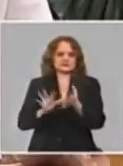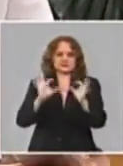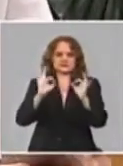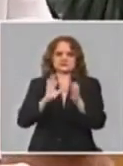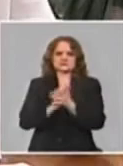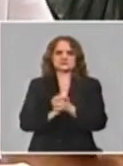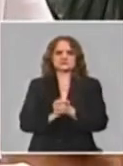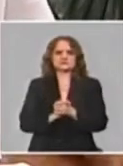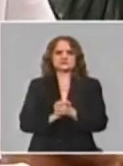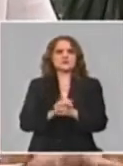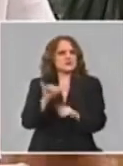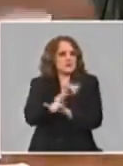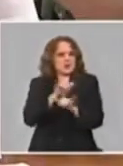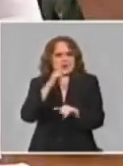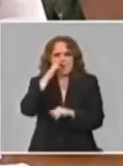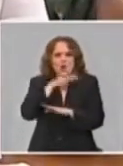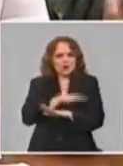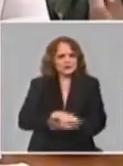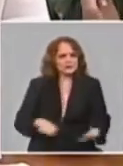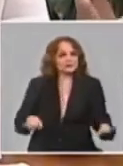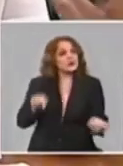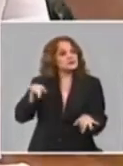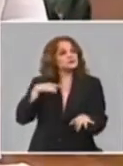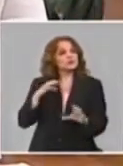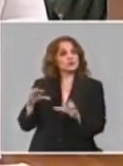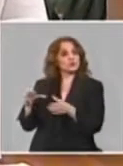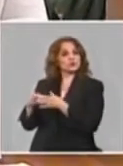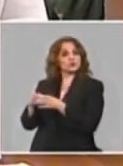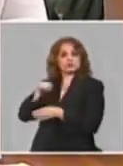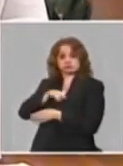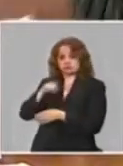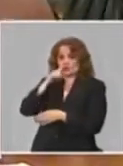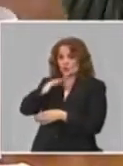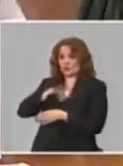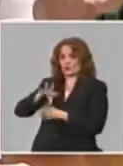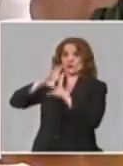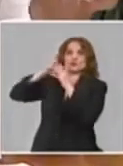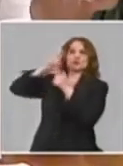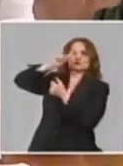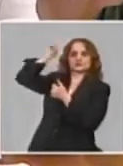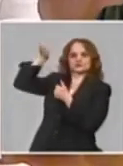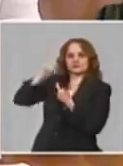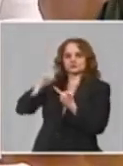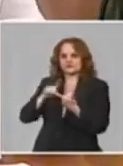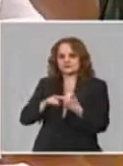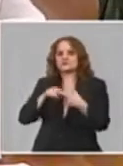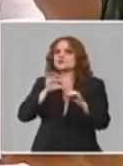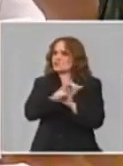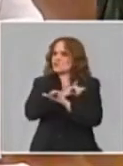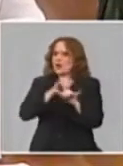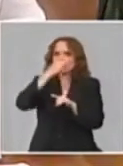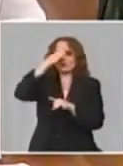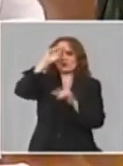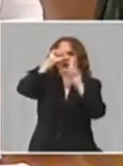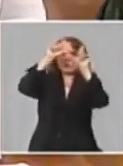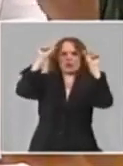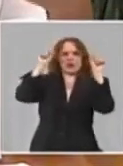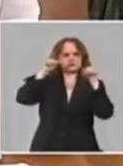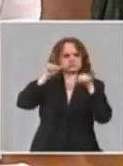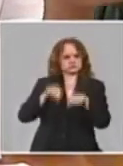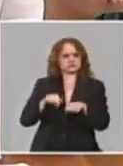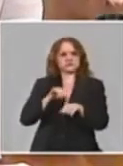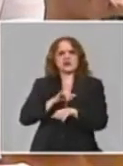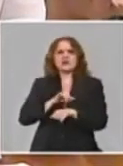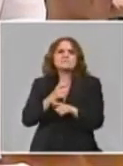incidencia y los niños igualmente los niños es un grupo que en el mundo y en Cuba se ha replicado son casi en su